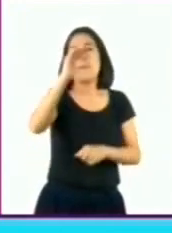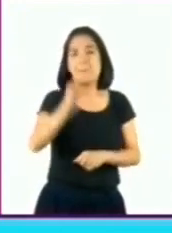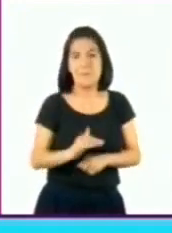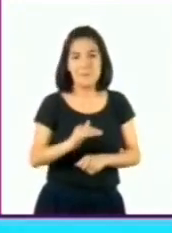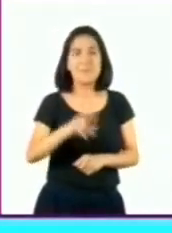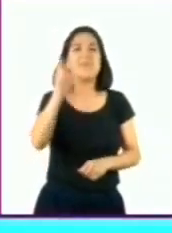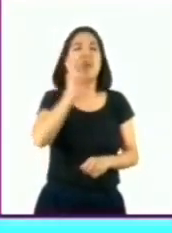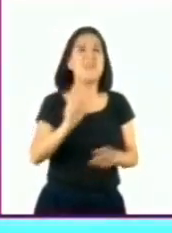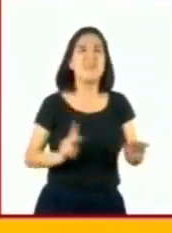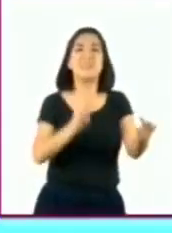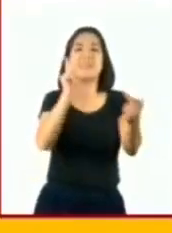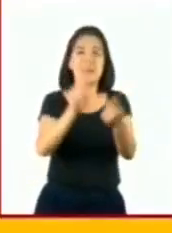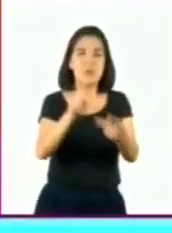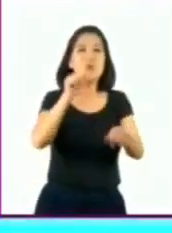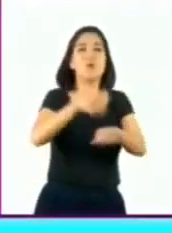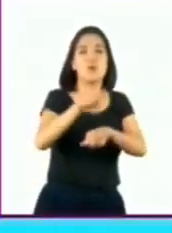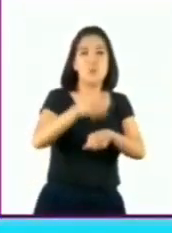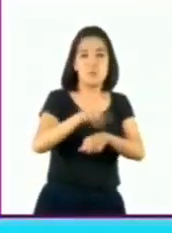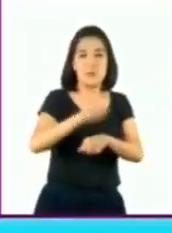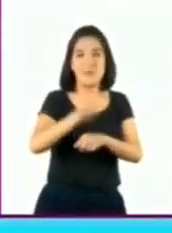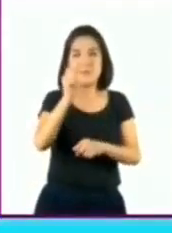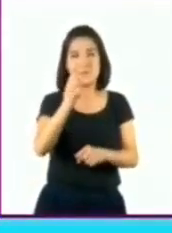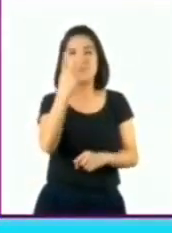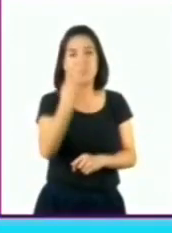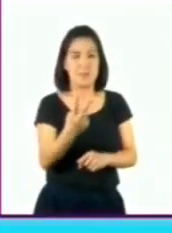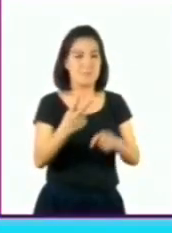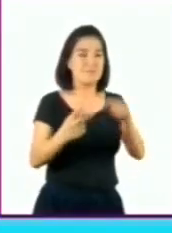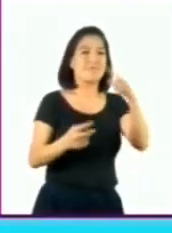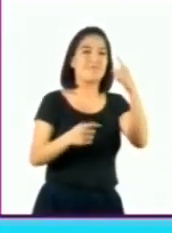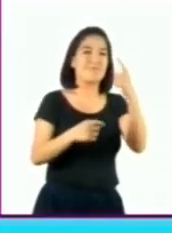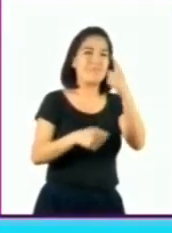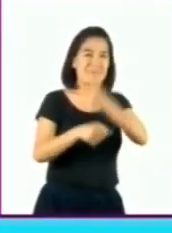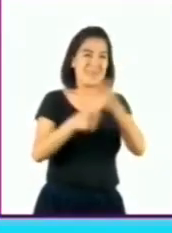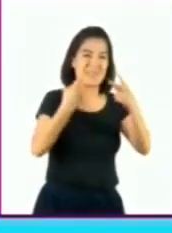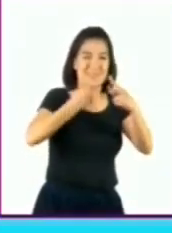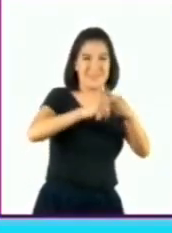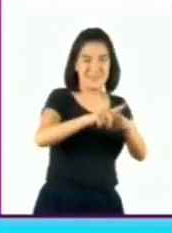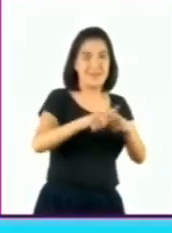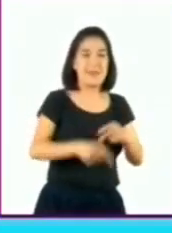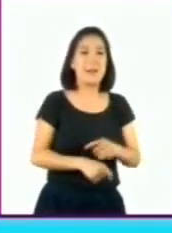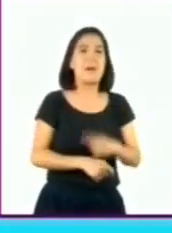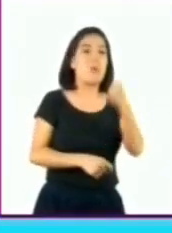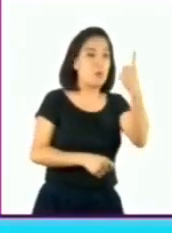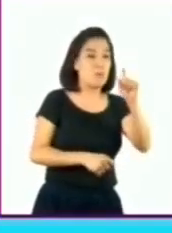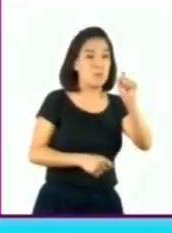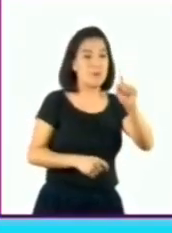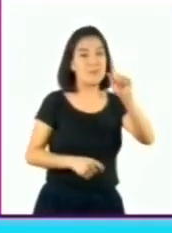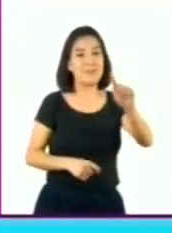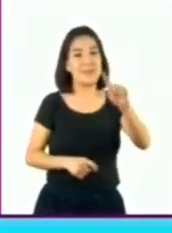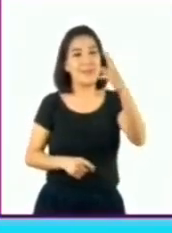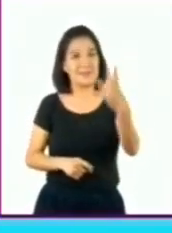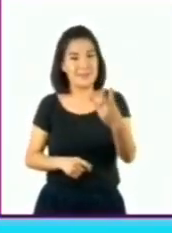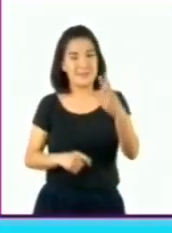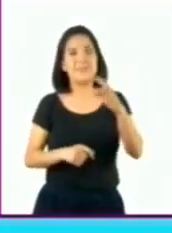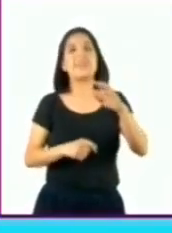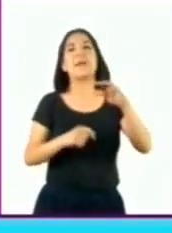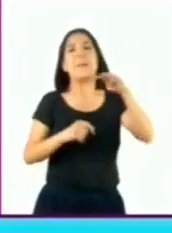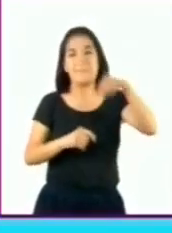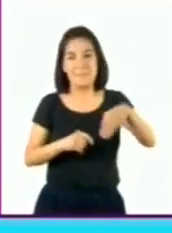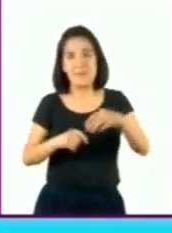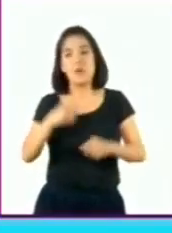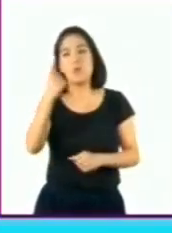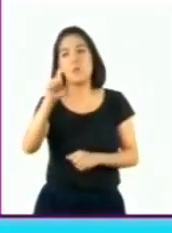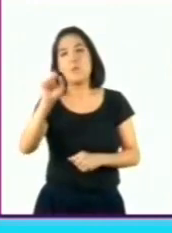comparación entre los dos números que ubicamos al principio en nuestra recta numérica, 1.73 metros y 1